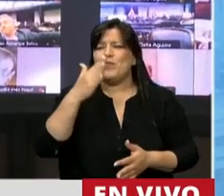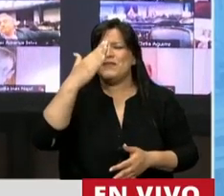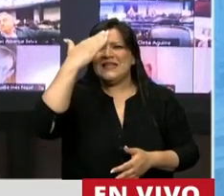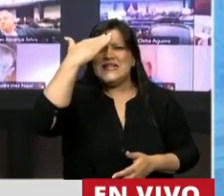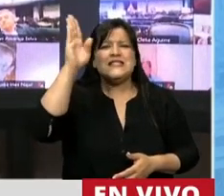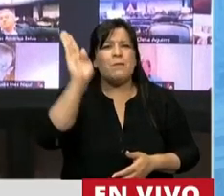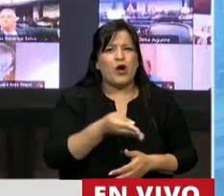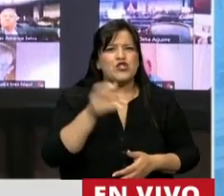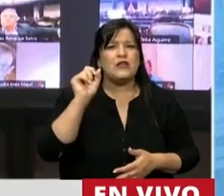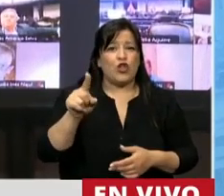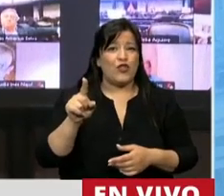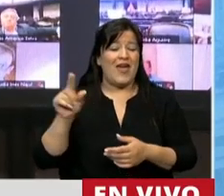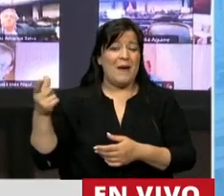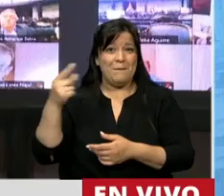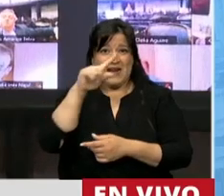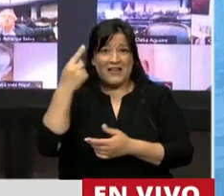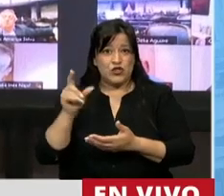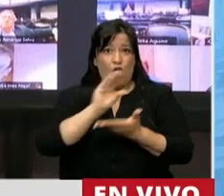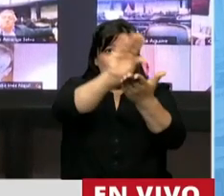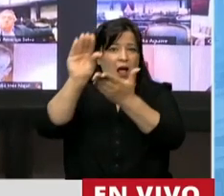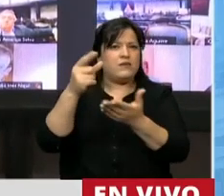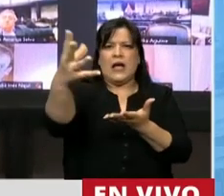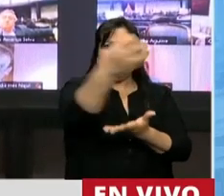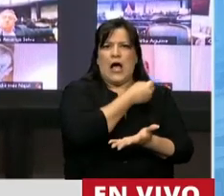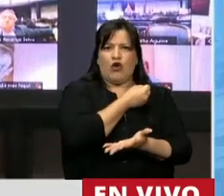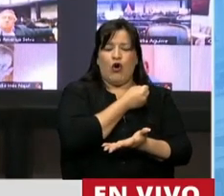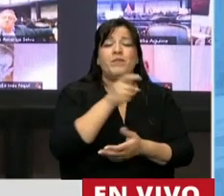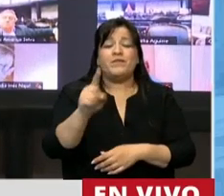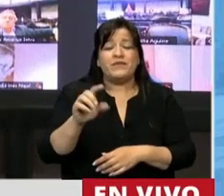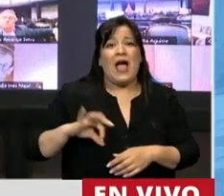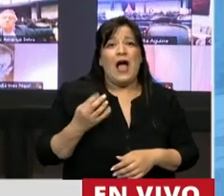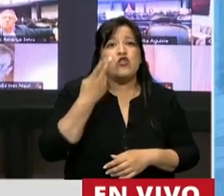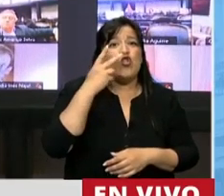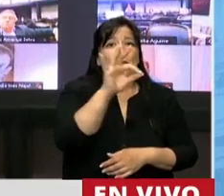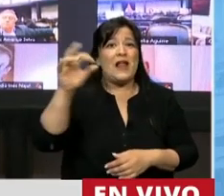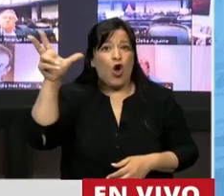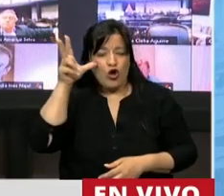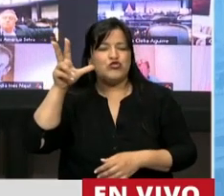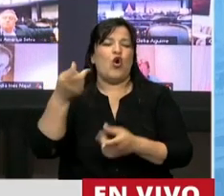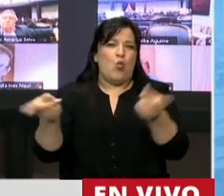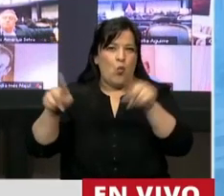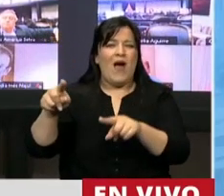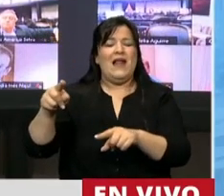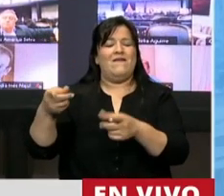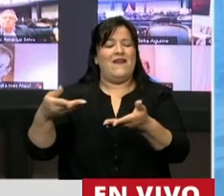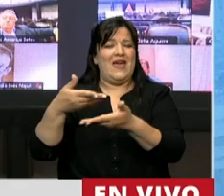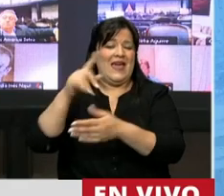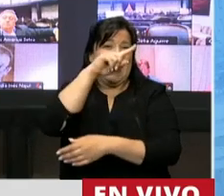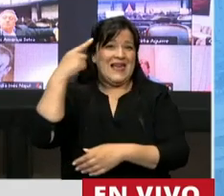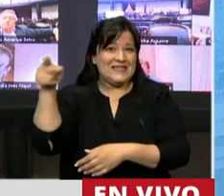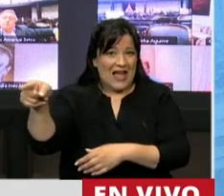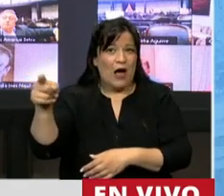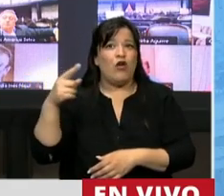de la coparticipación sin embargo cuando en el año 2008 se reestatizó el sistema no se devolvieron las provincias